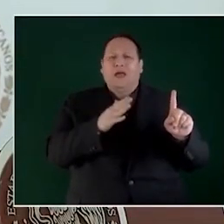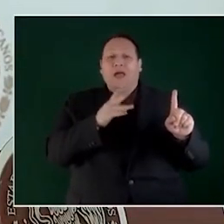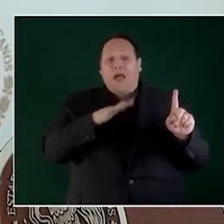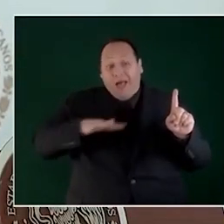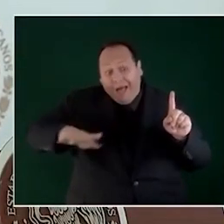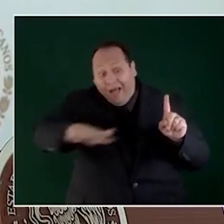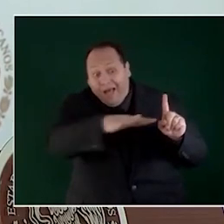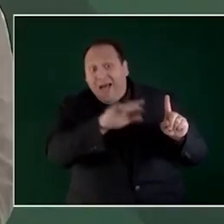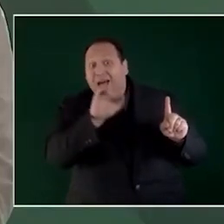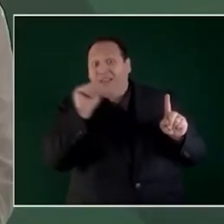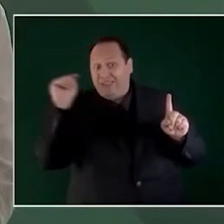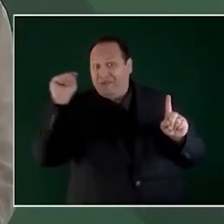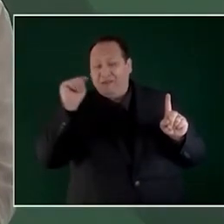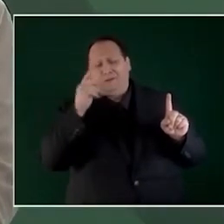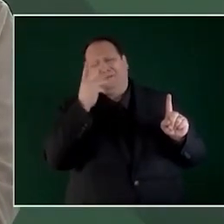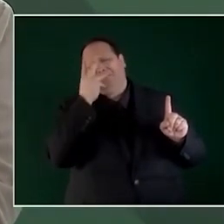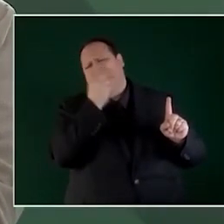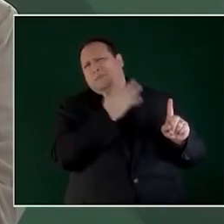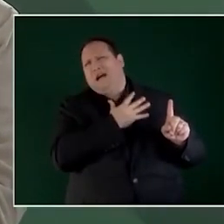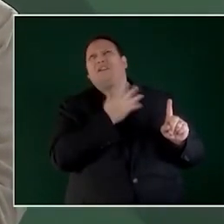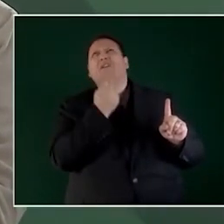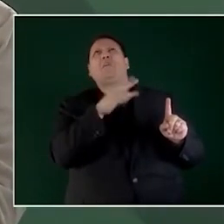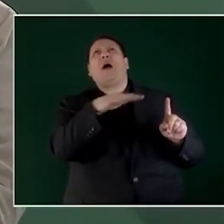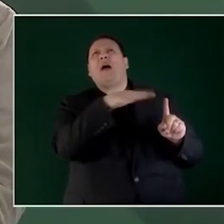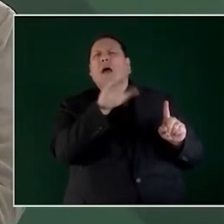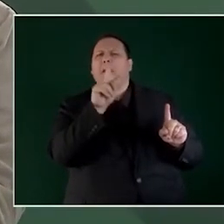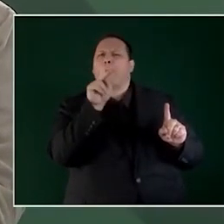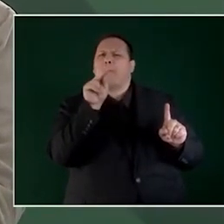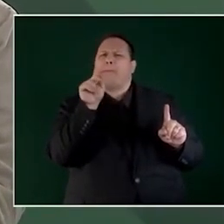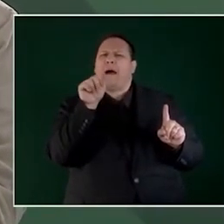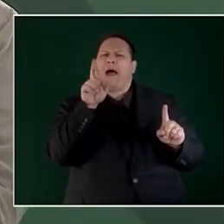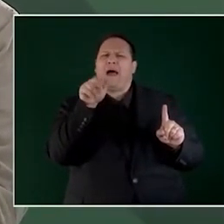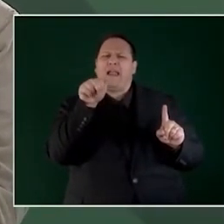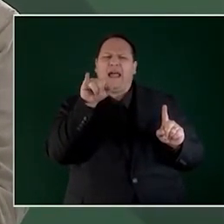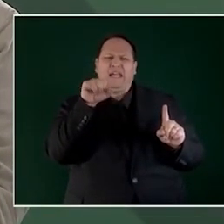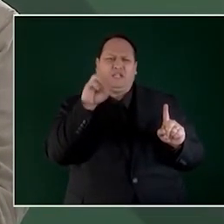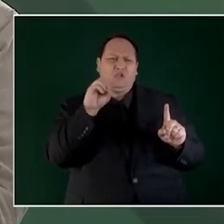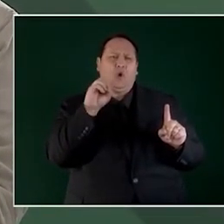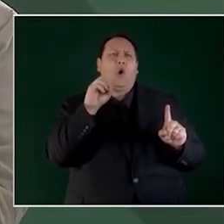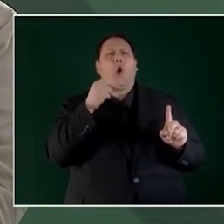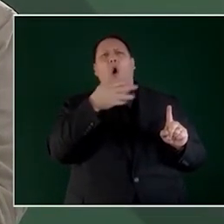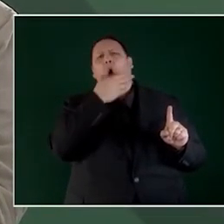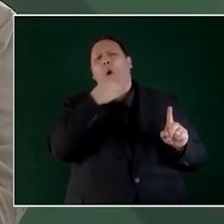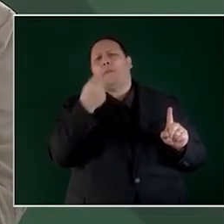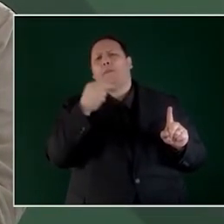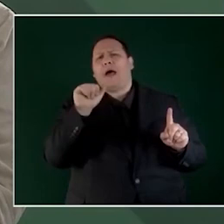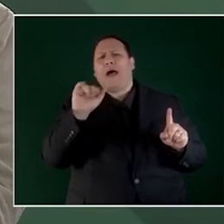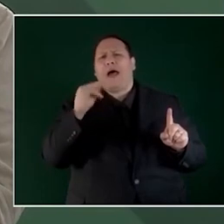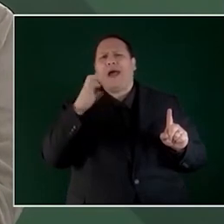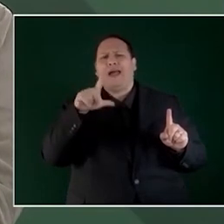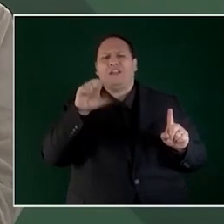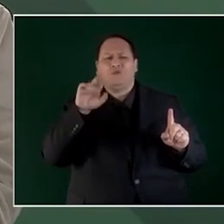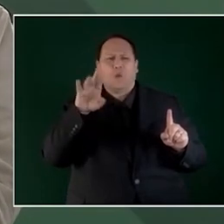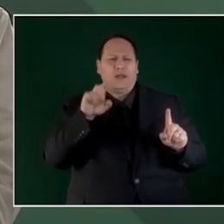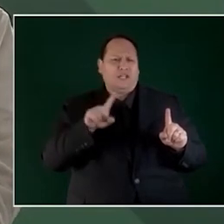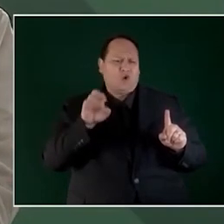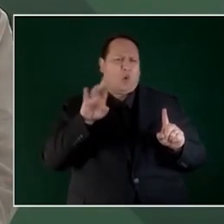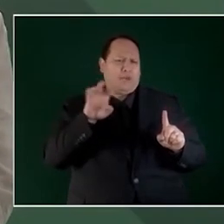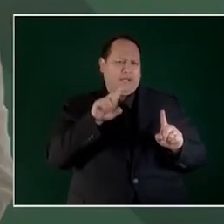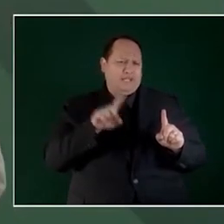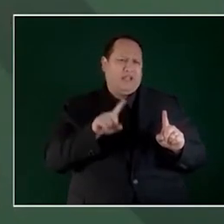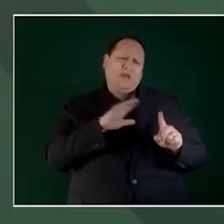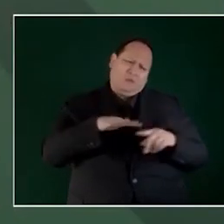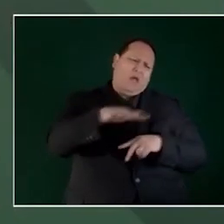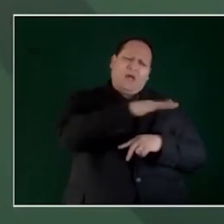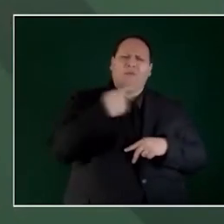Tabasco, en paraíso. Se llamaba Ángel Suárez Rodríguez. Como todos en